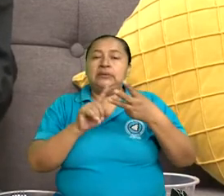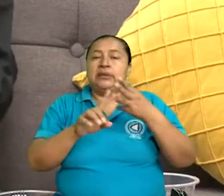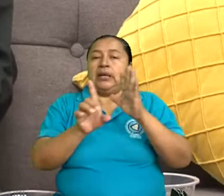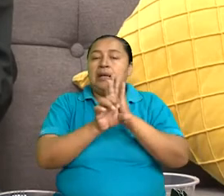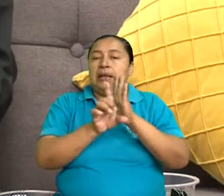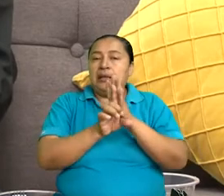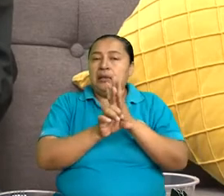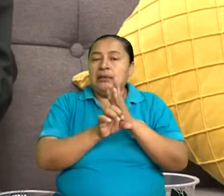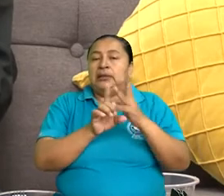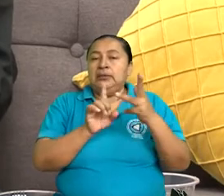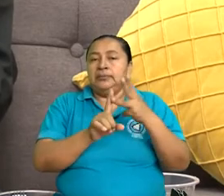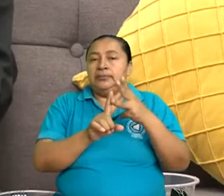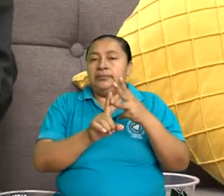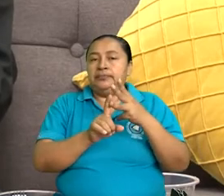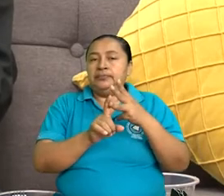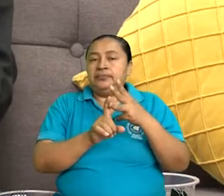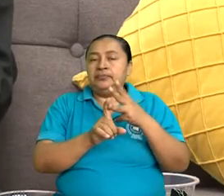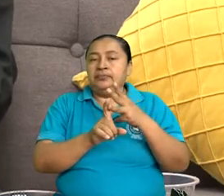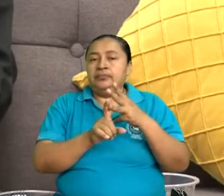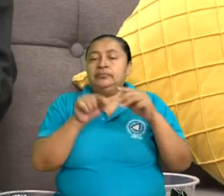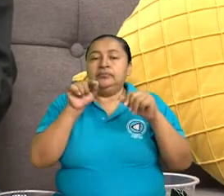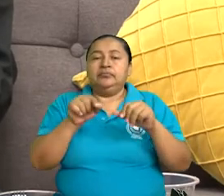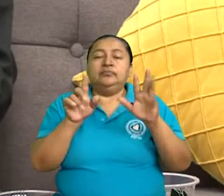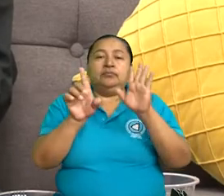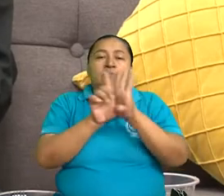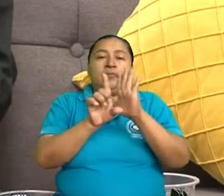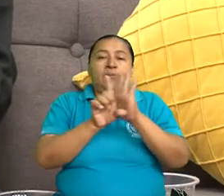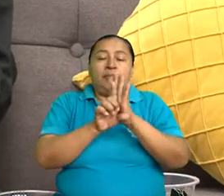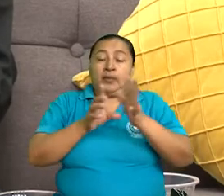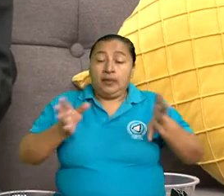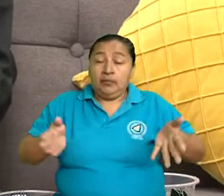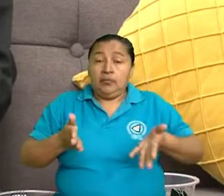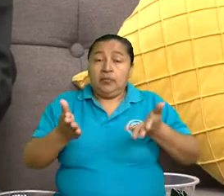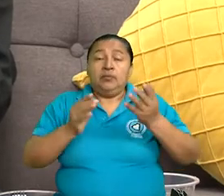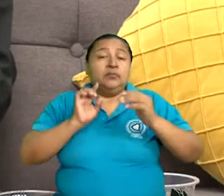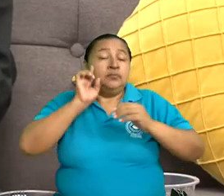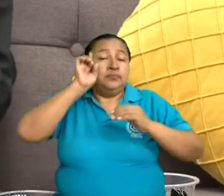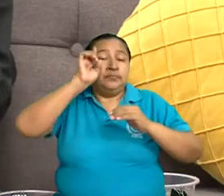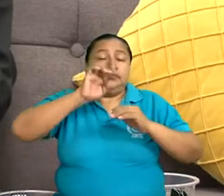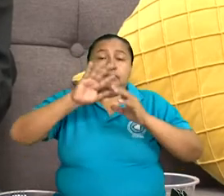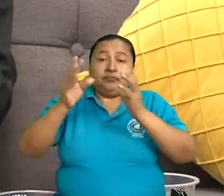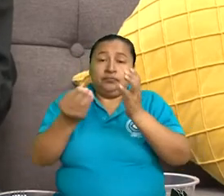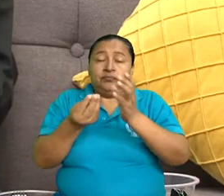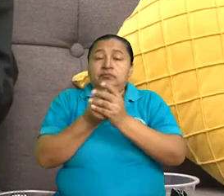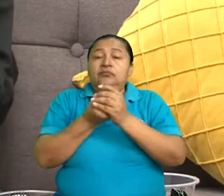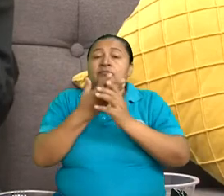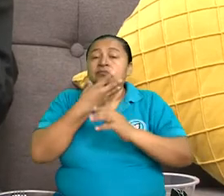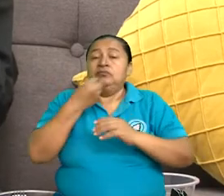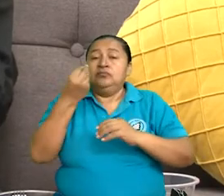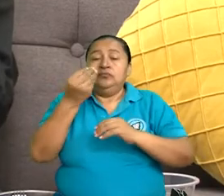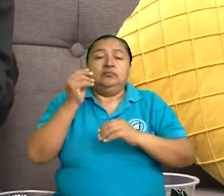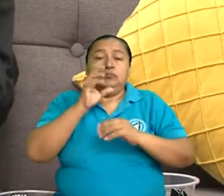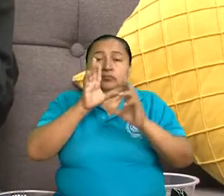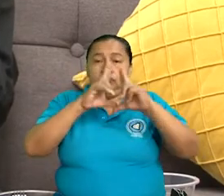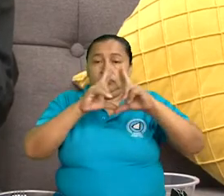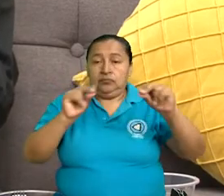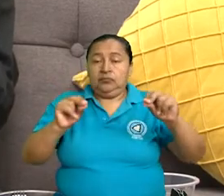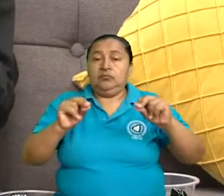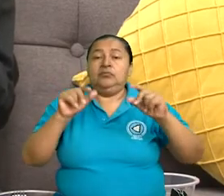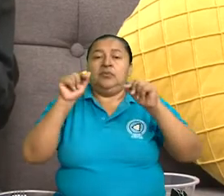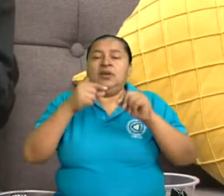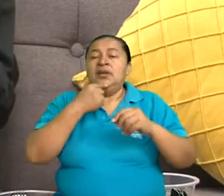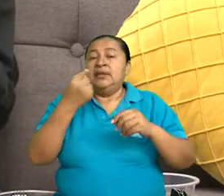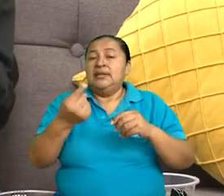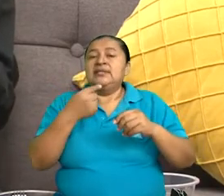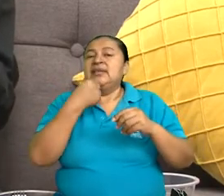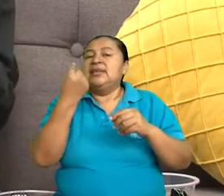mencionar una tercera ley, que es la ley de promoción al desarrollo integral de la juventud nicaragüense. Esta ley define quiénes son